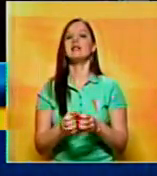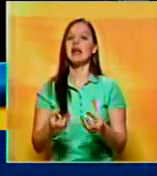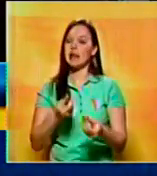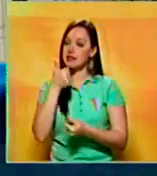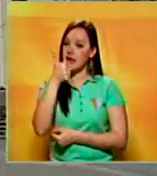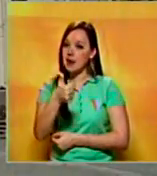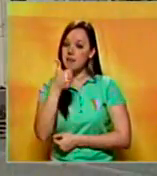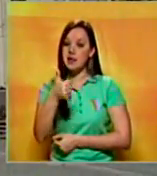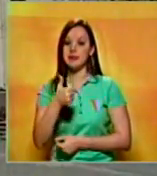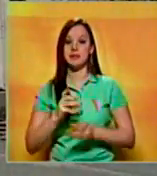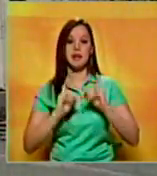calidad de las decisiones.